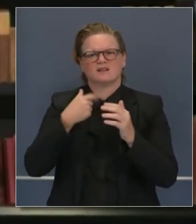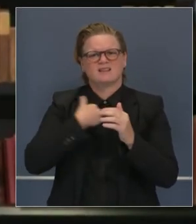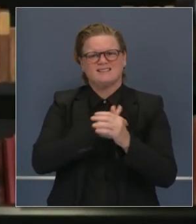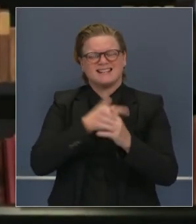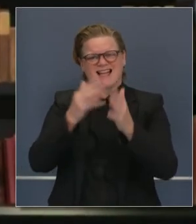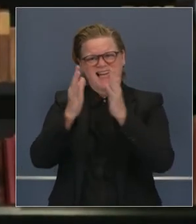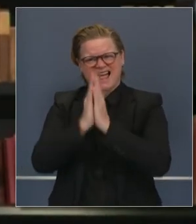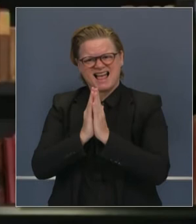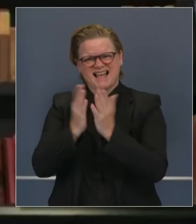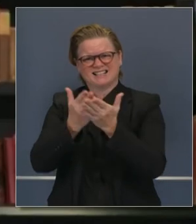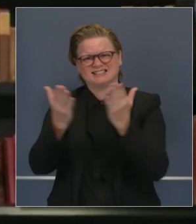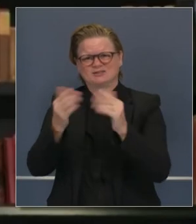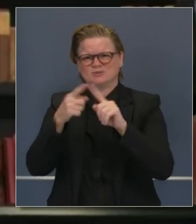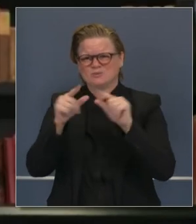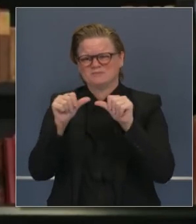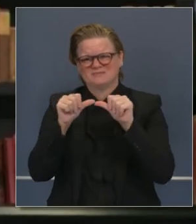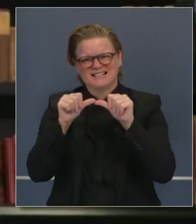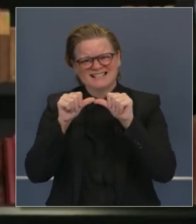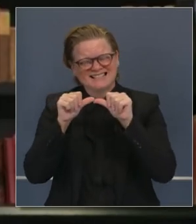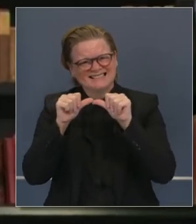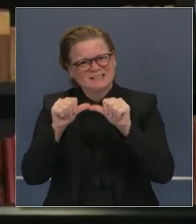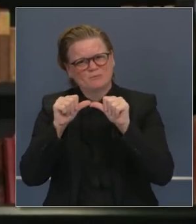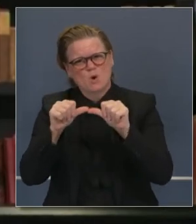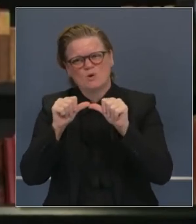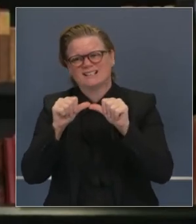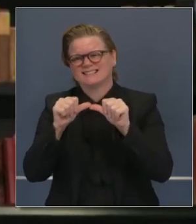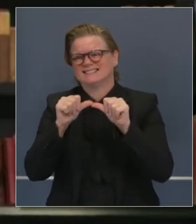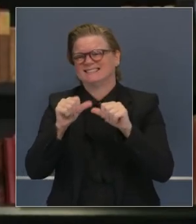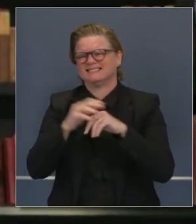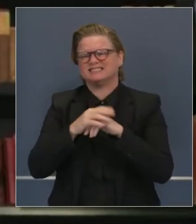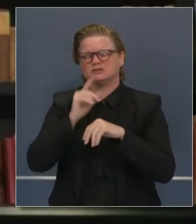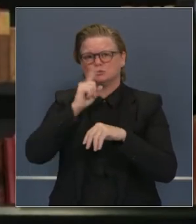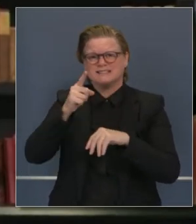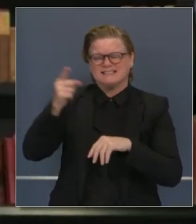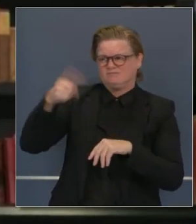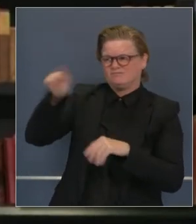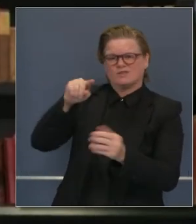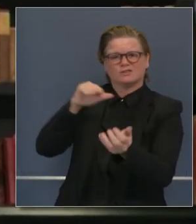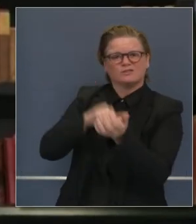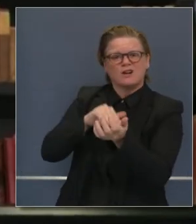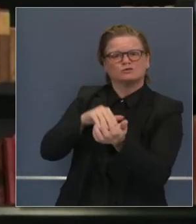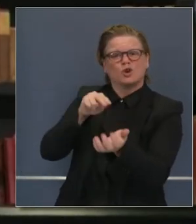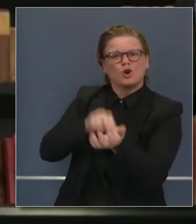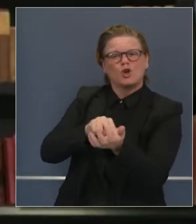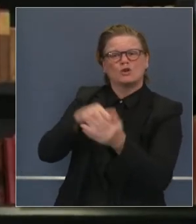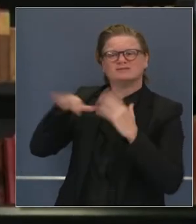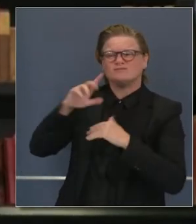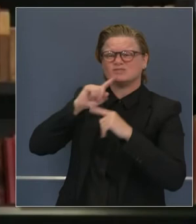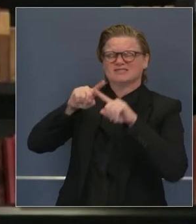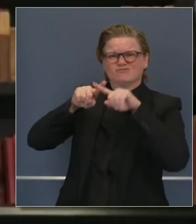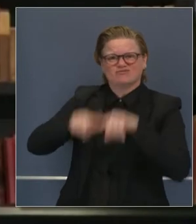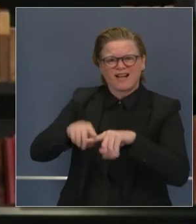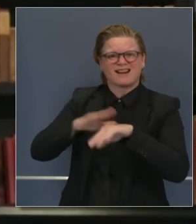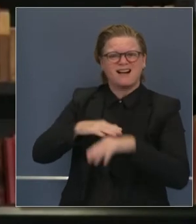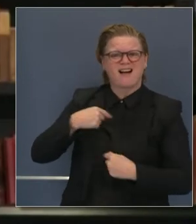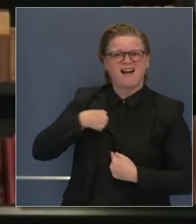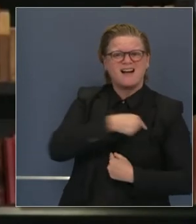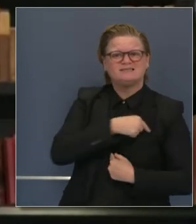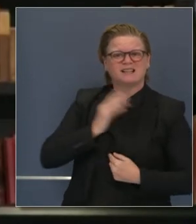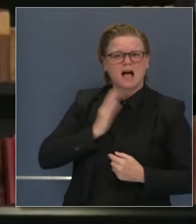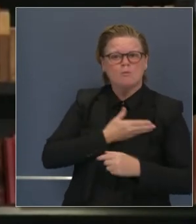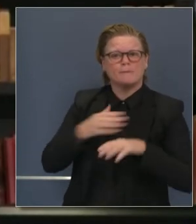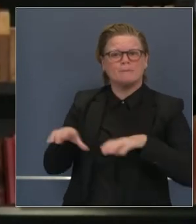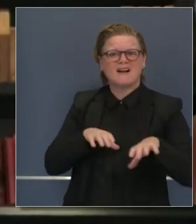trabajadores en la línea de batalla. Y así seguiremos viéndolo por las próximas semanas y meses. todos